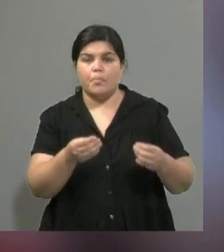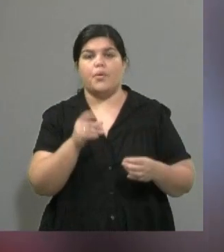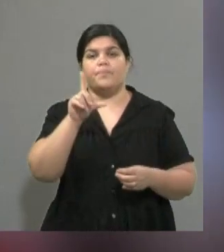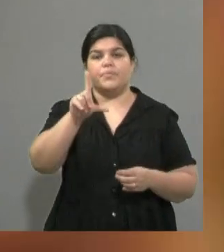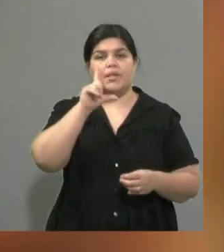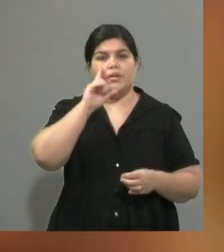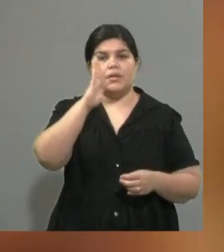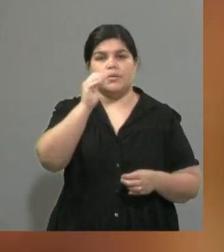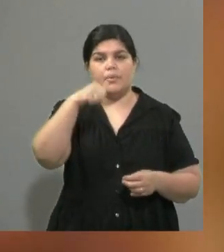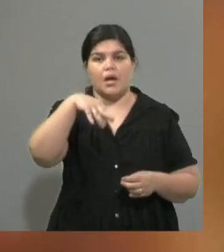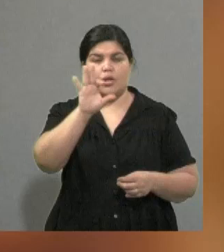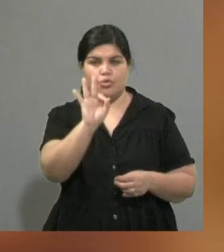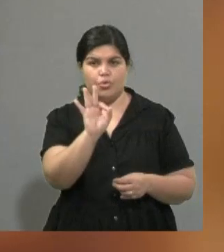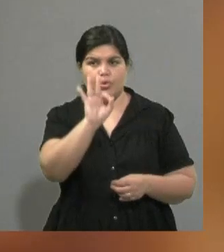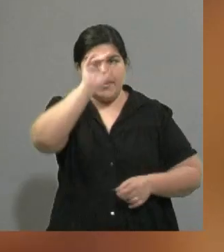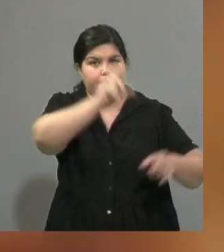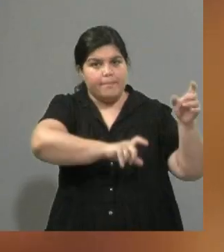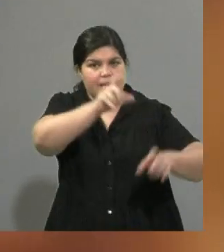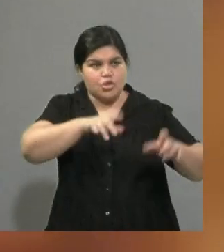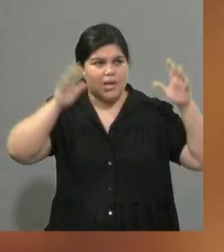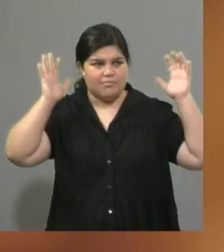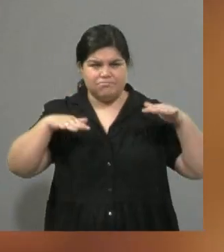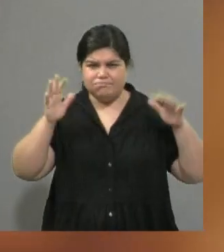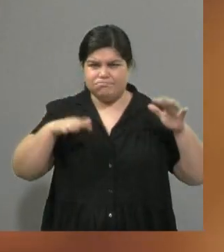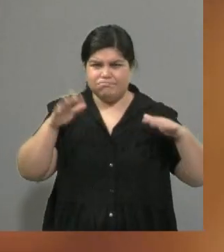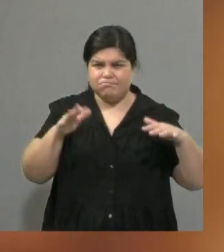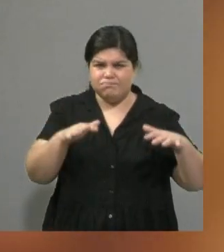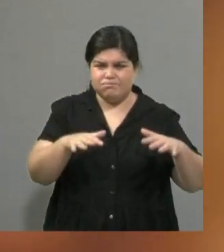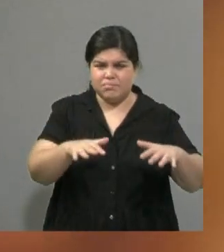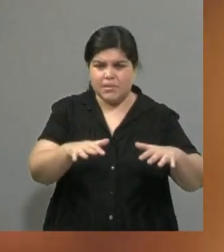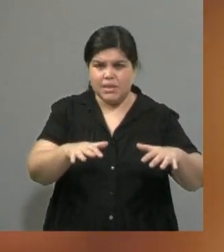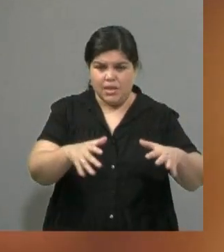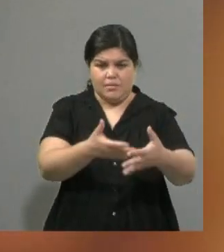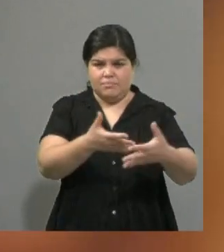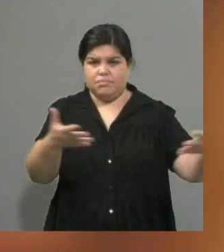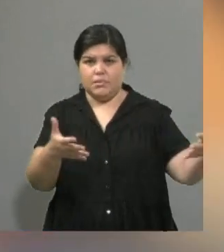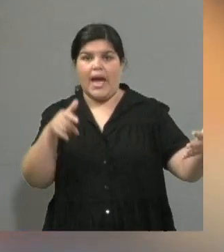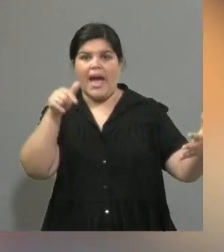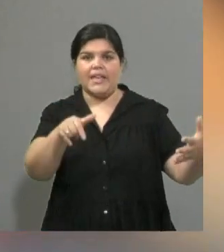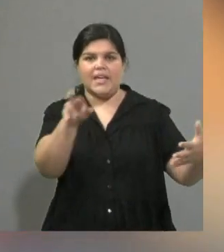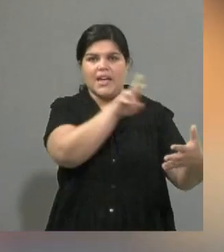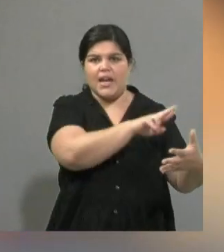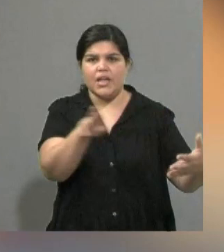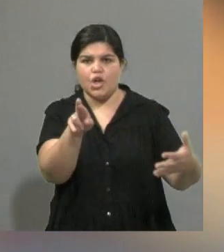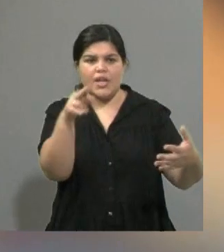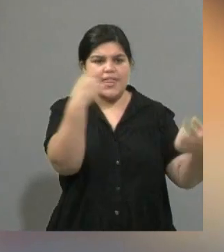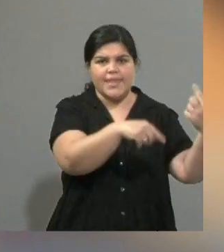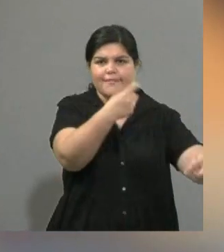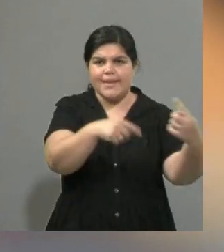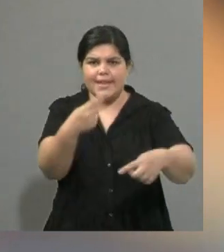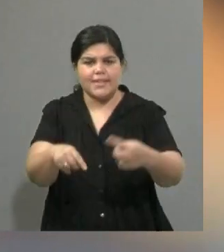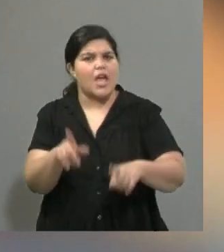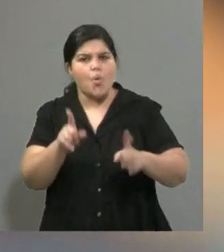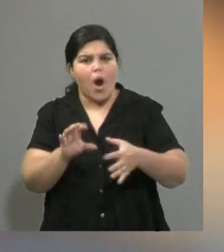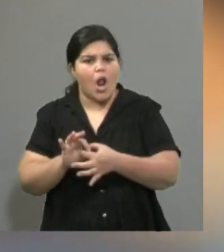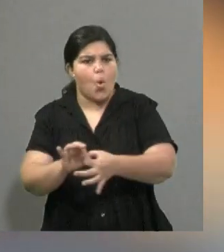miles y millones de personas salieran a las calles que confluyeran allí distintas religiones. A ver, es multifacético y es también